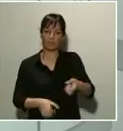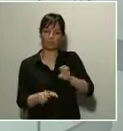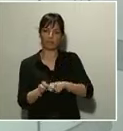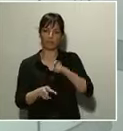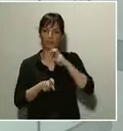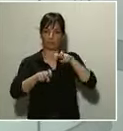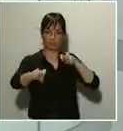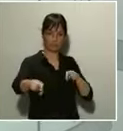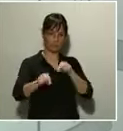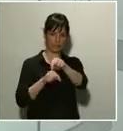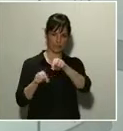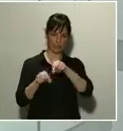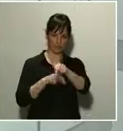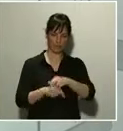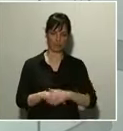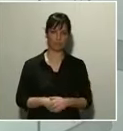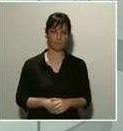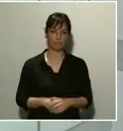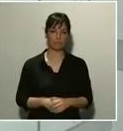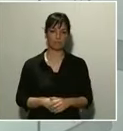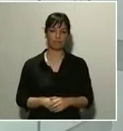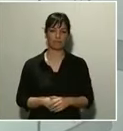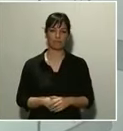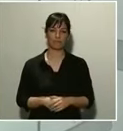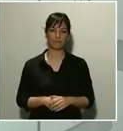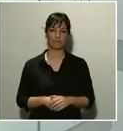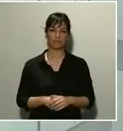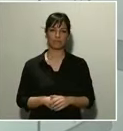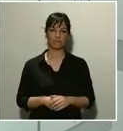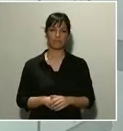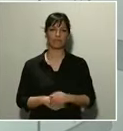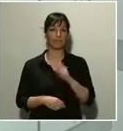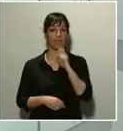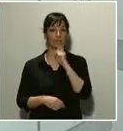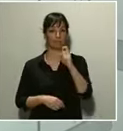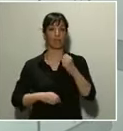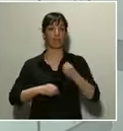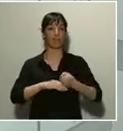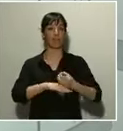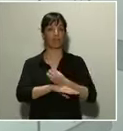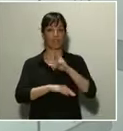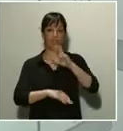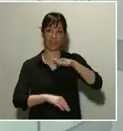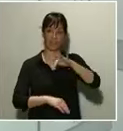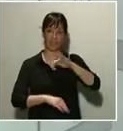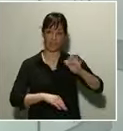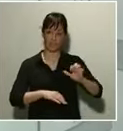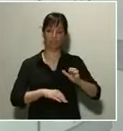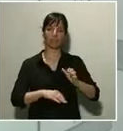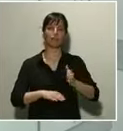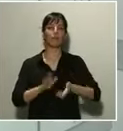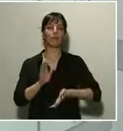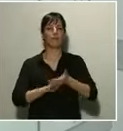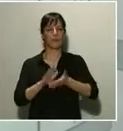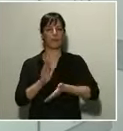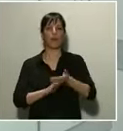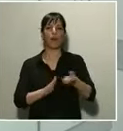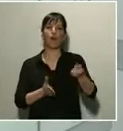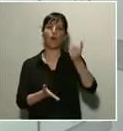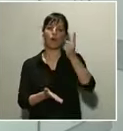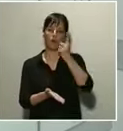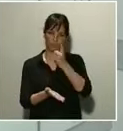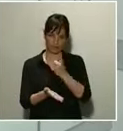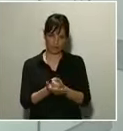En este sentido, les anuncio que el operador público Renfe va a volver a reducir su oferta de alta